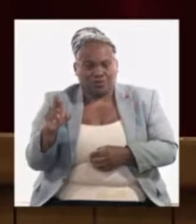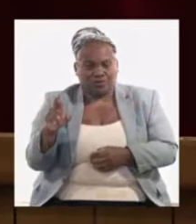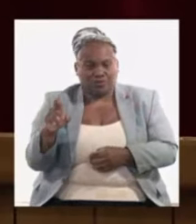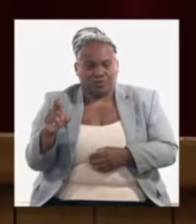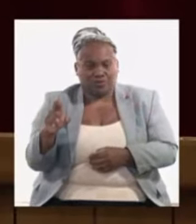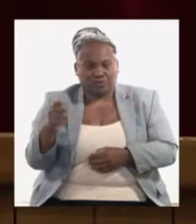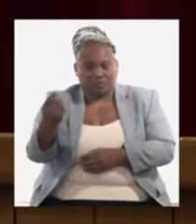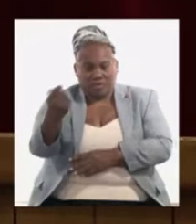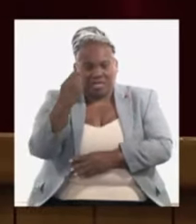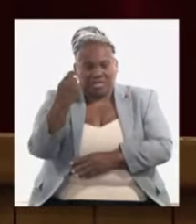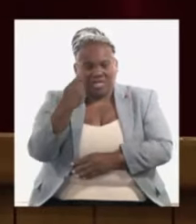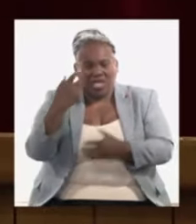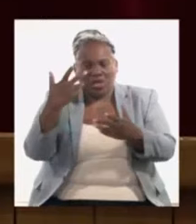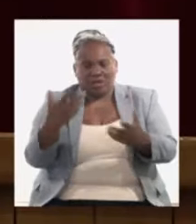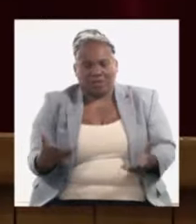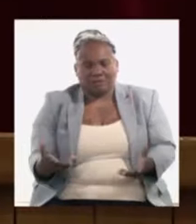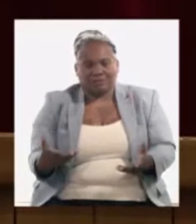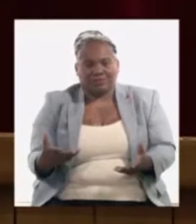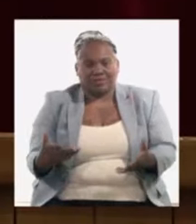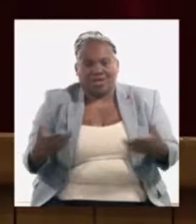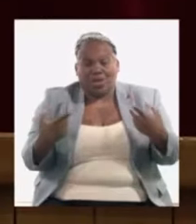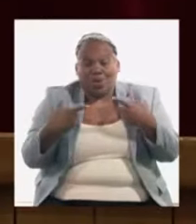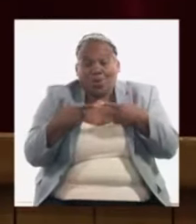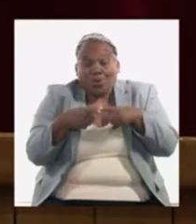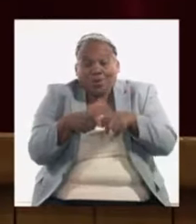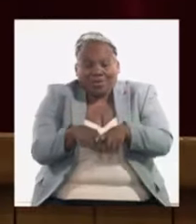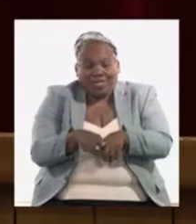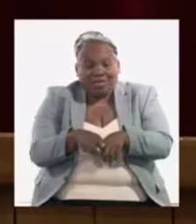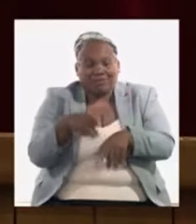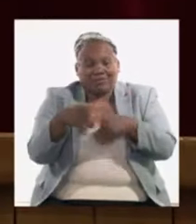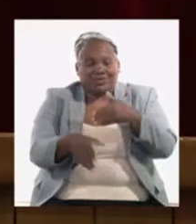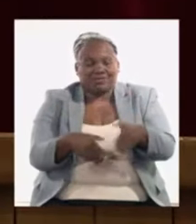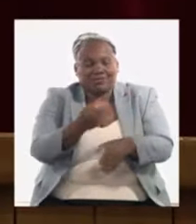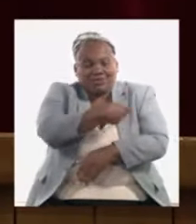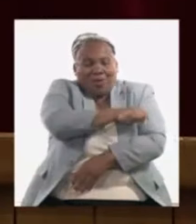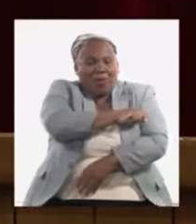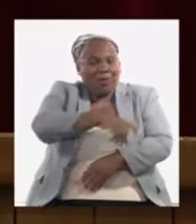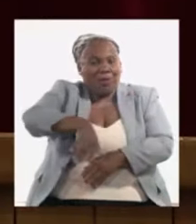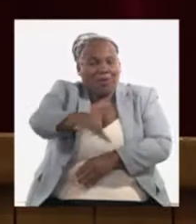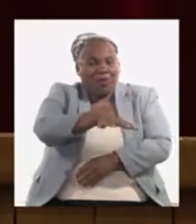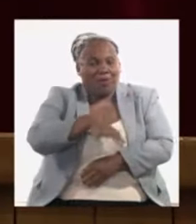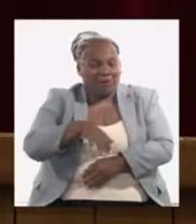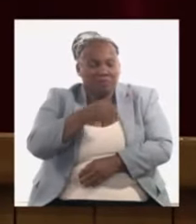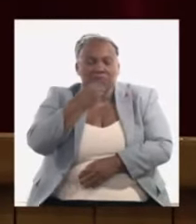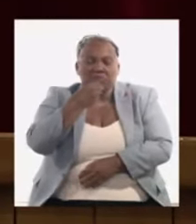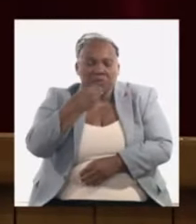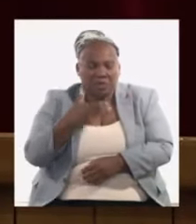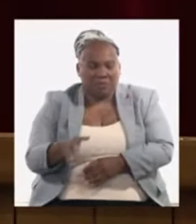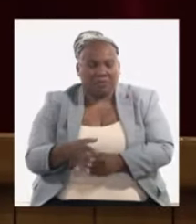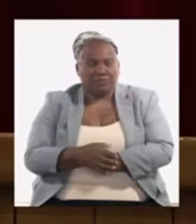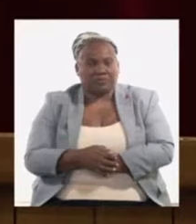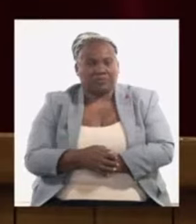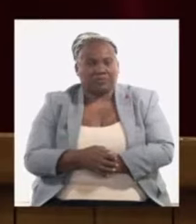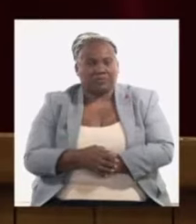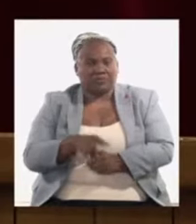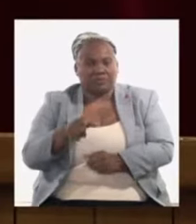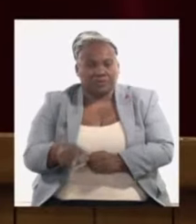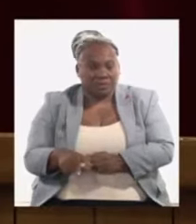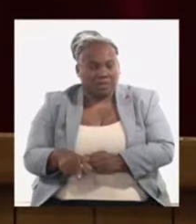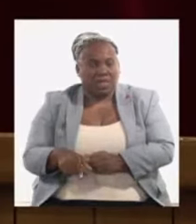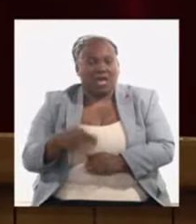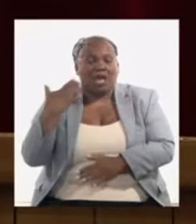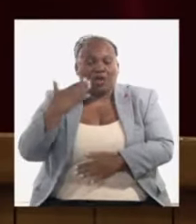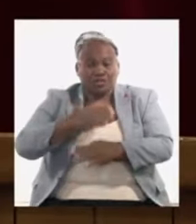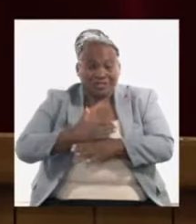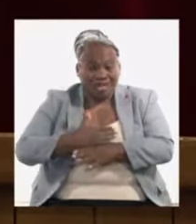ha enseñado que con unidad y la participación del pueblo es posible saltar por encima de los